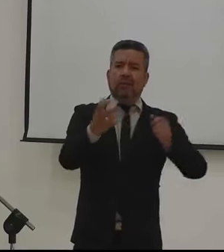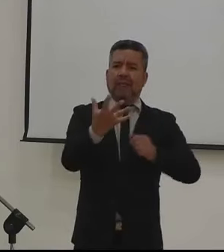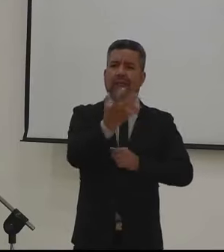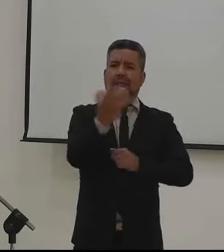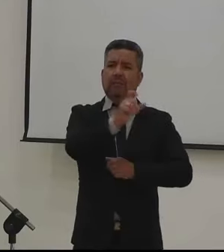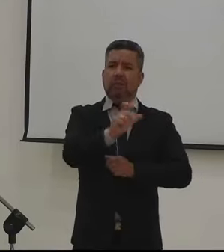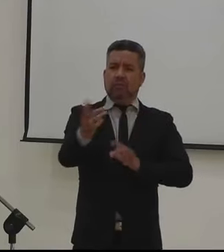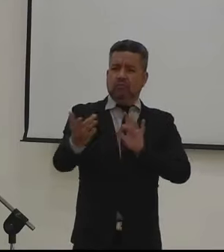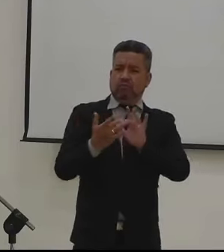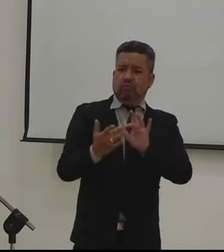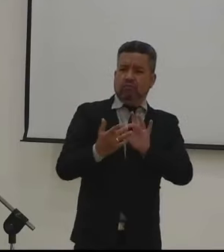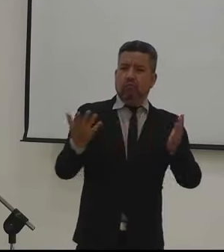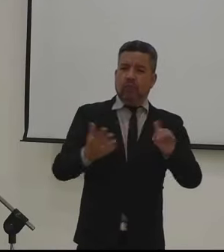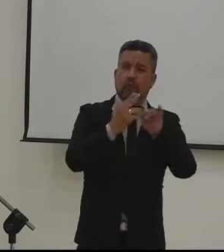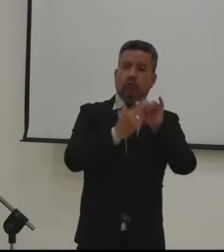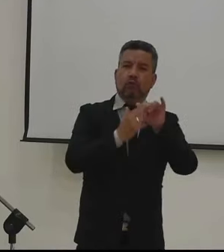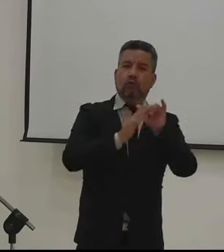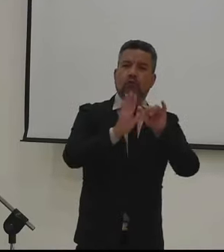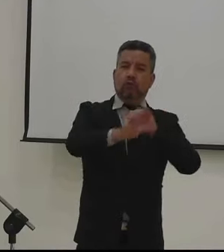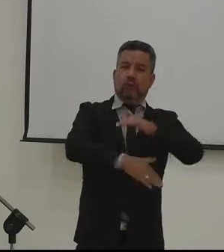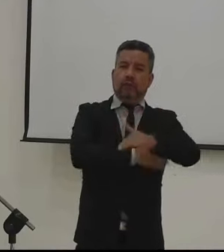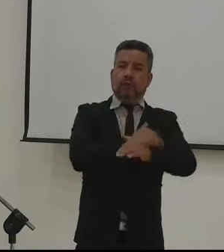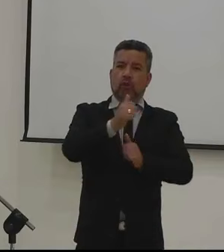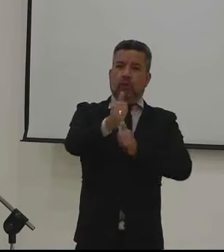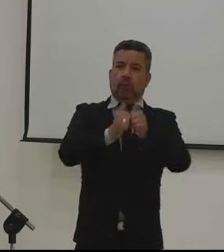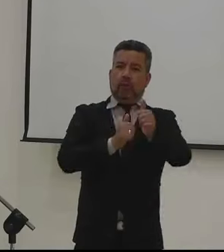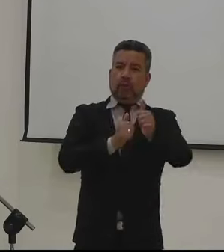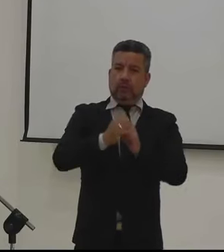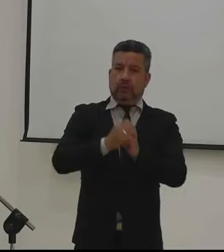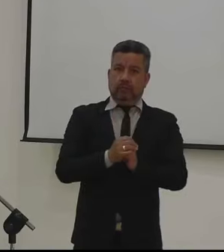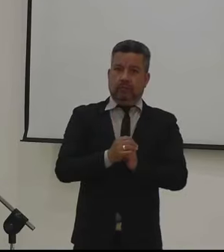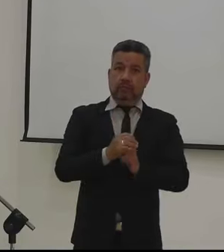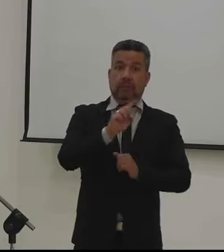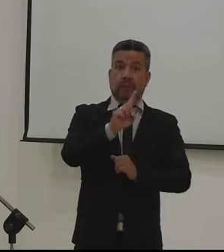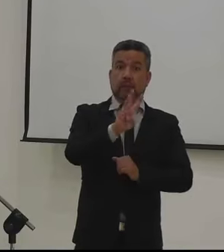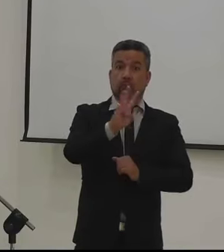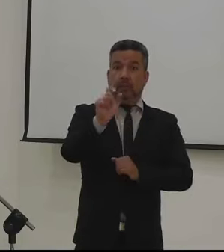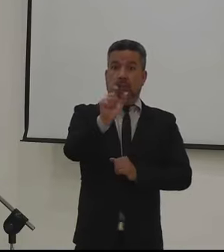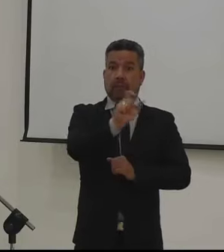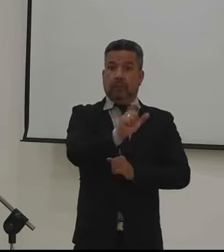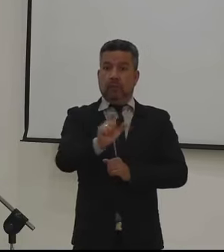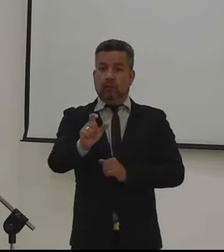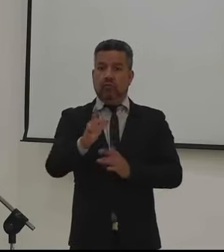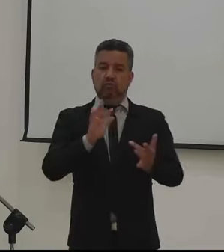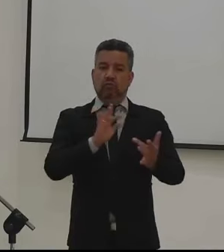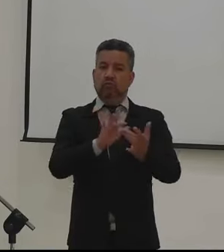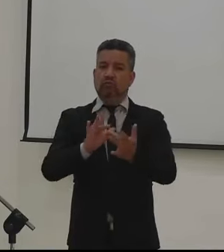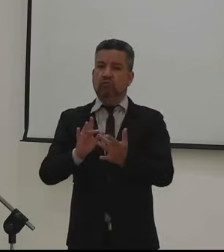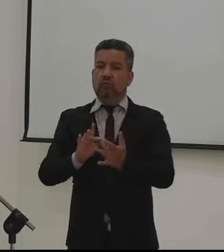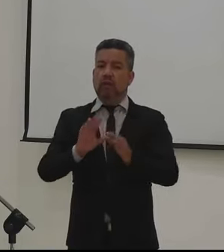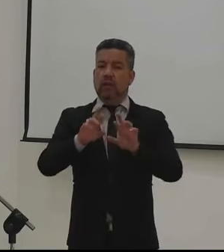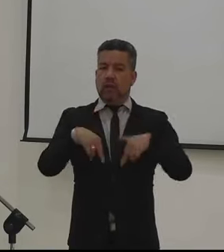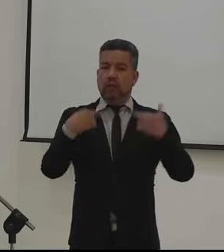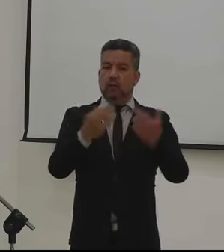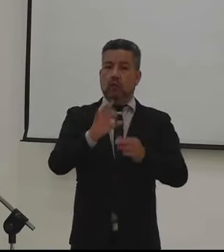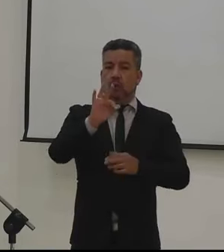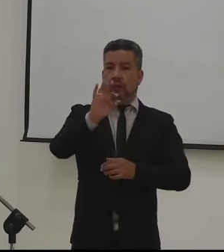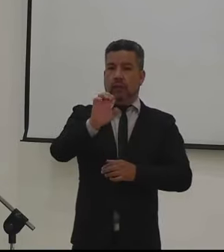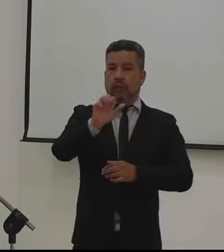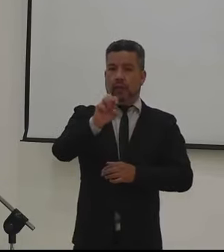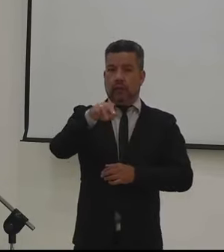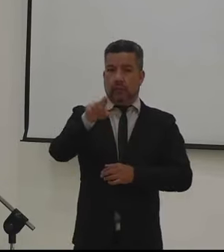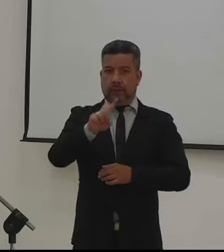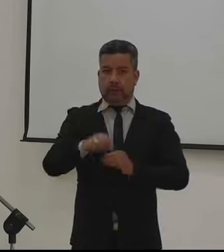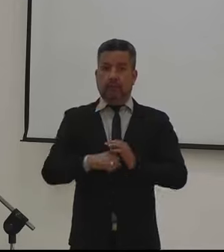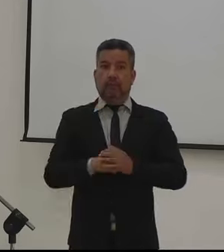personas conectadas a esta hora por el canal de YouTube del Ministerio del Deporte y a las más de 140 personas conectadas por nuestra reunión